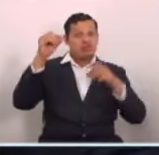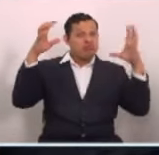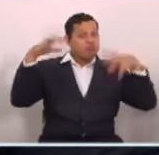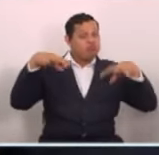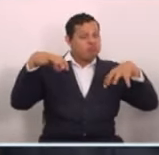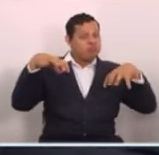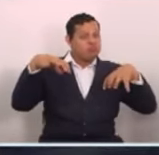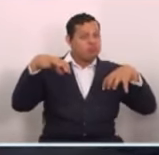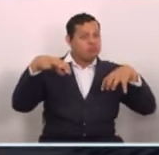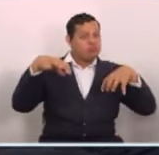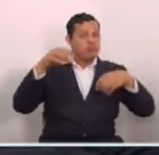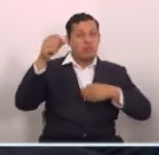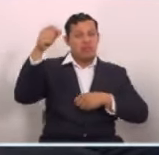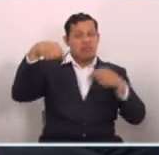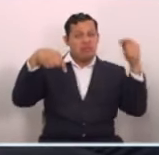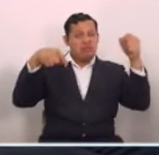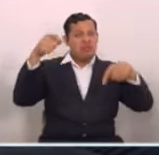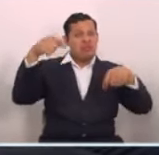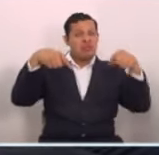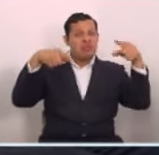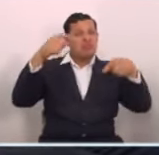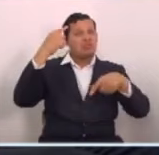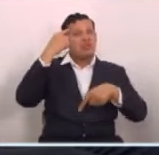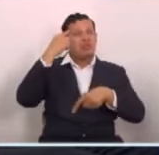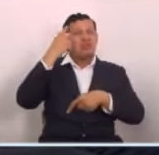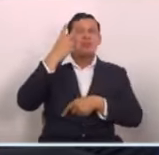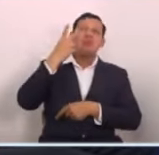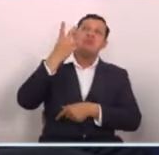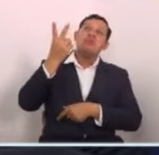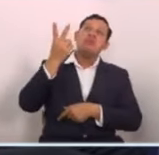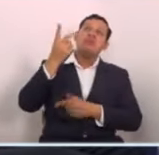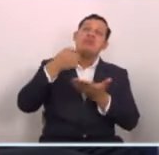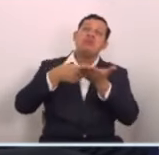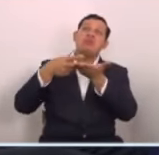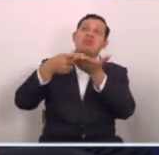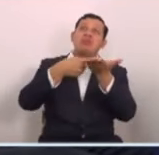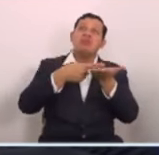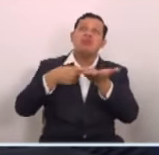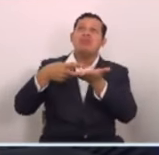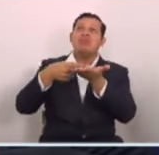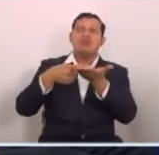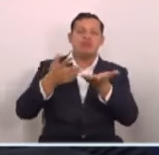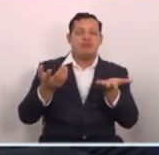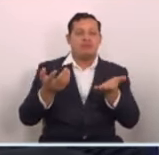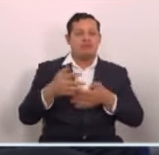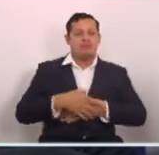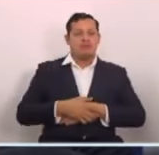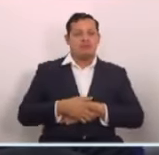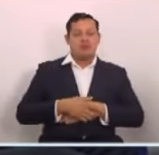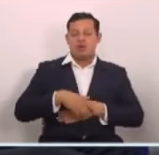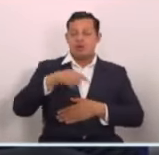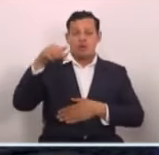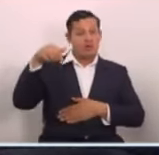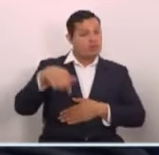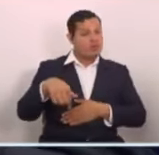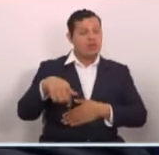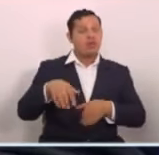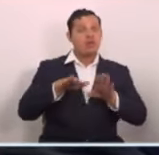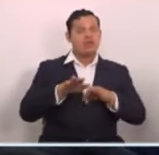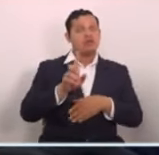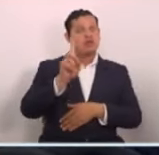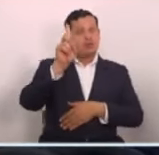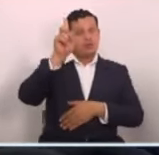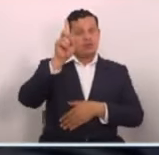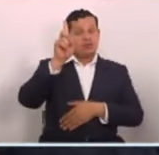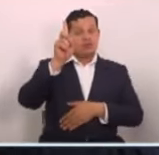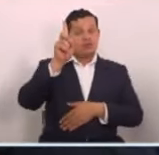o si estas son unas pringas. Se estuviera discutiendo ese tipo de cosas. Ahora, gracias a